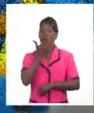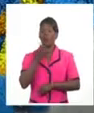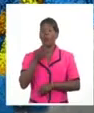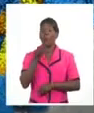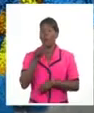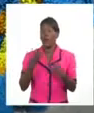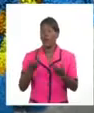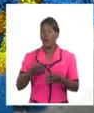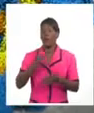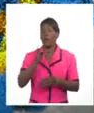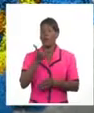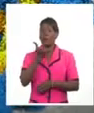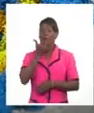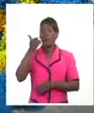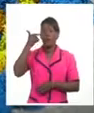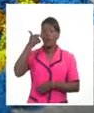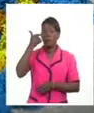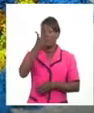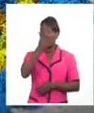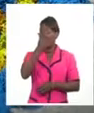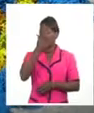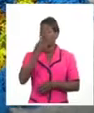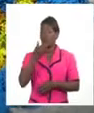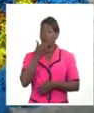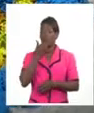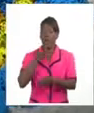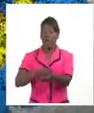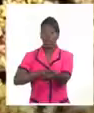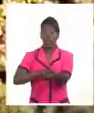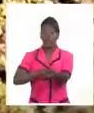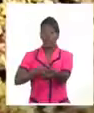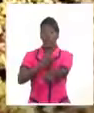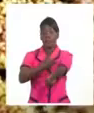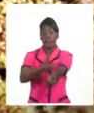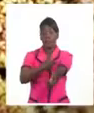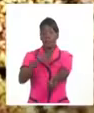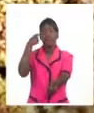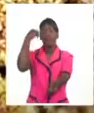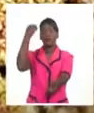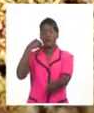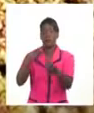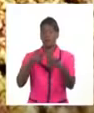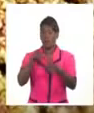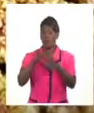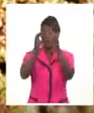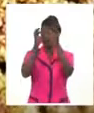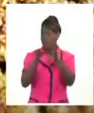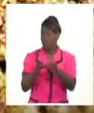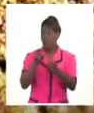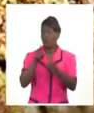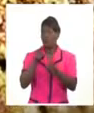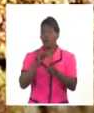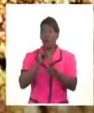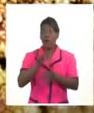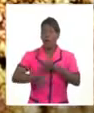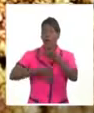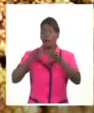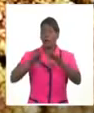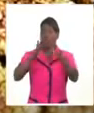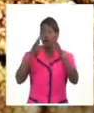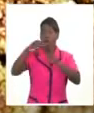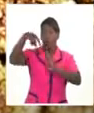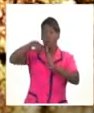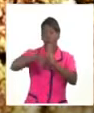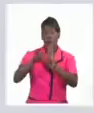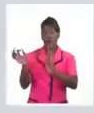hipótesis que mayor consenso genera hasta ahora pero realmente esta hipótesis no explica completamente